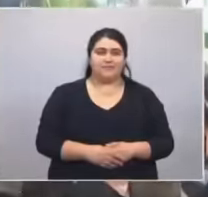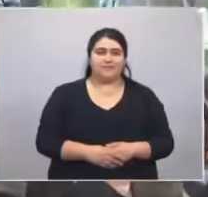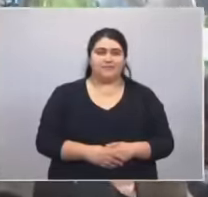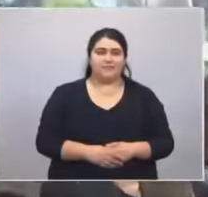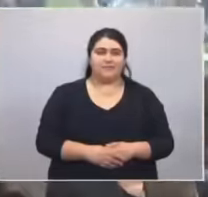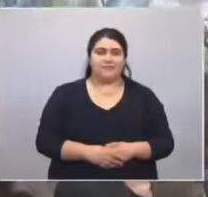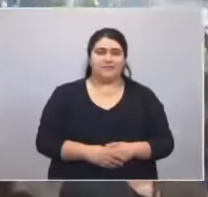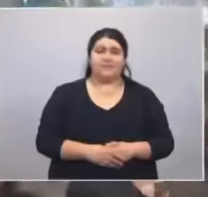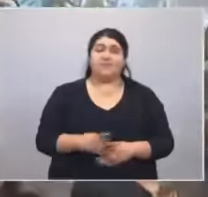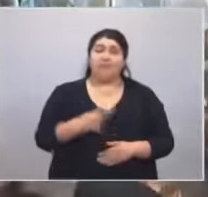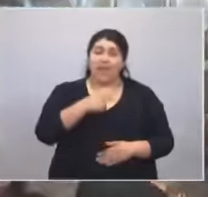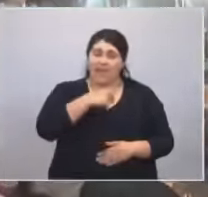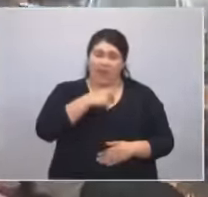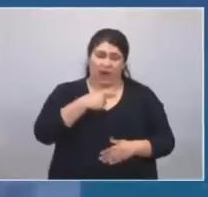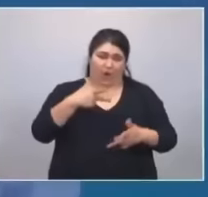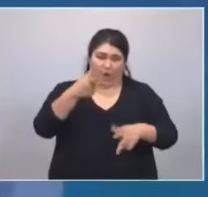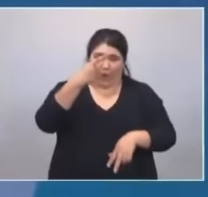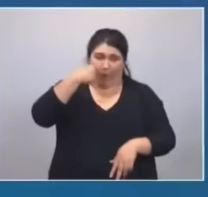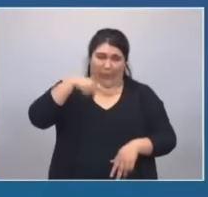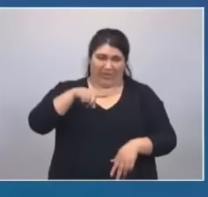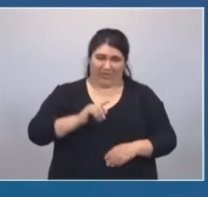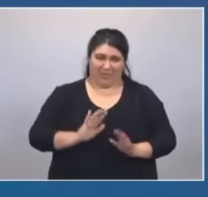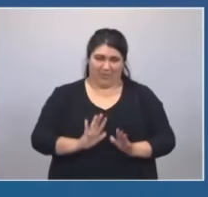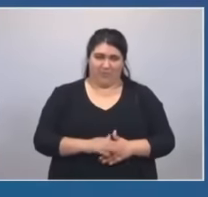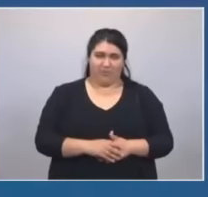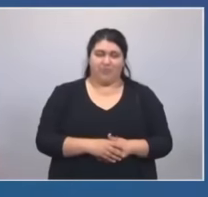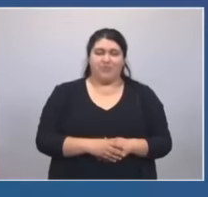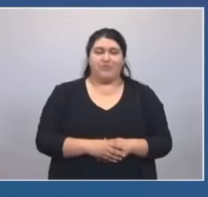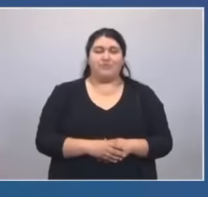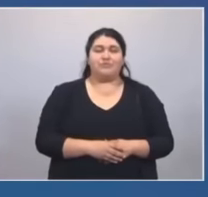Quiero por último...